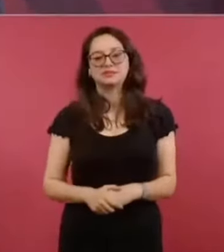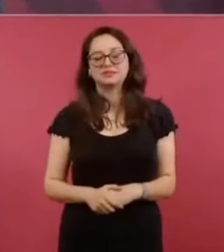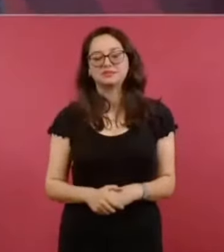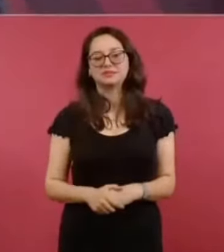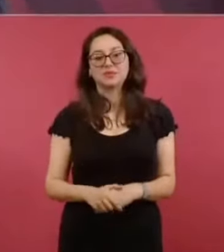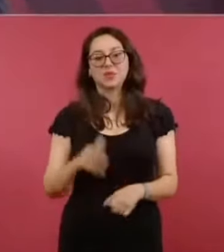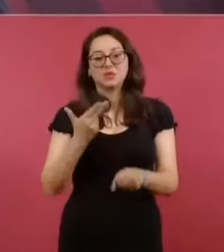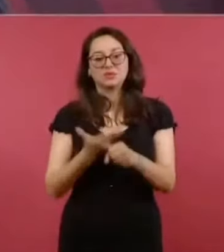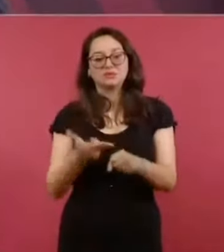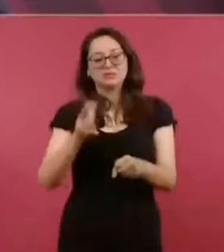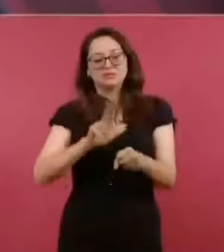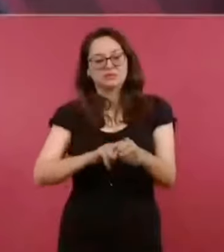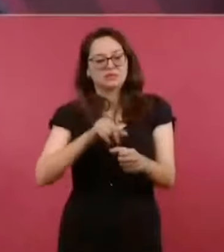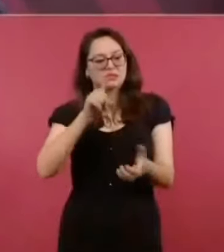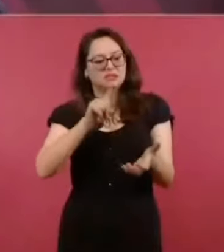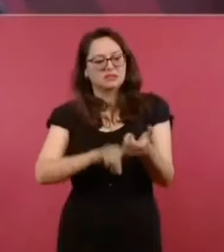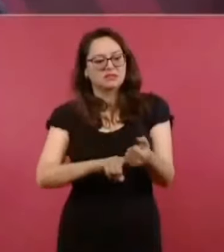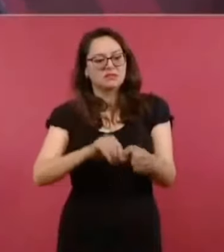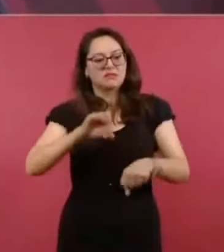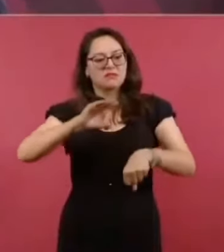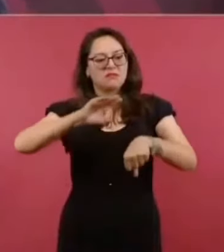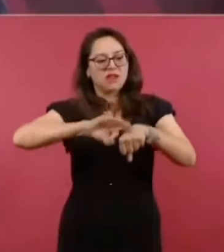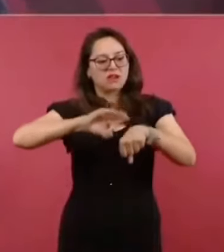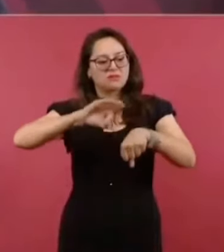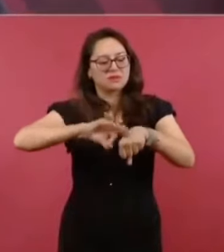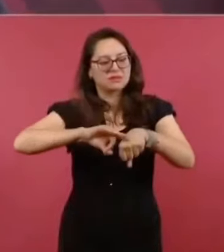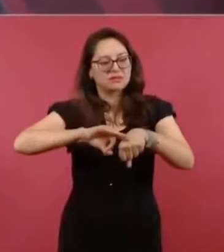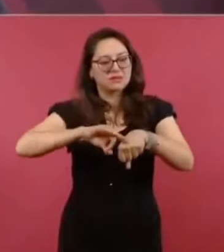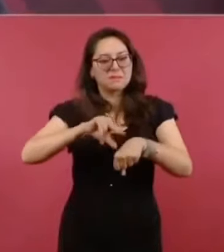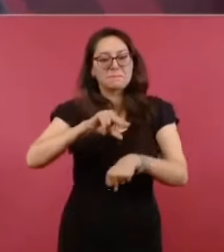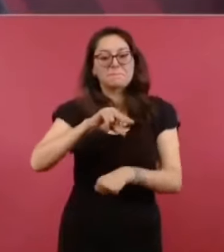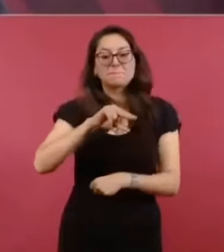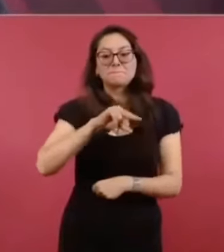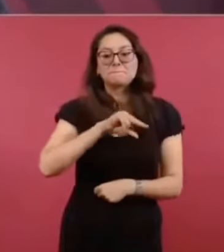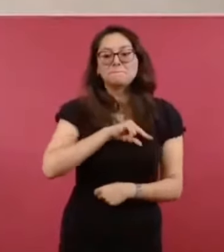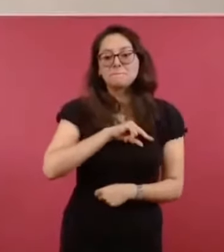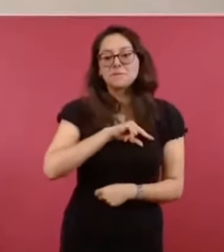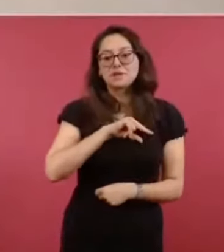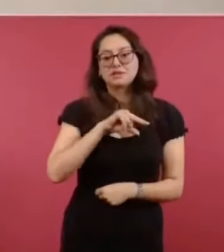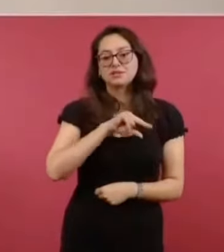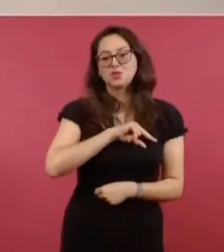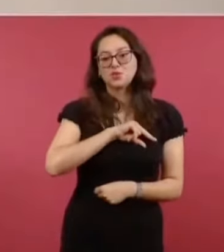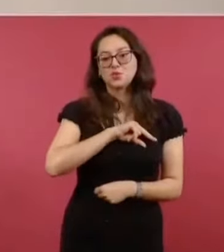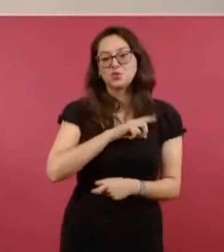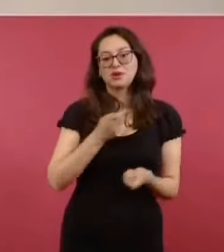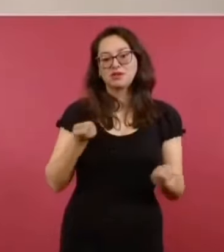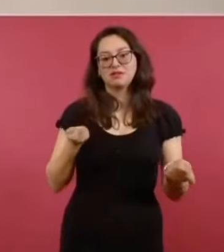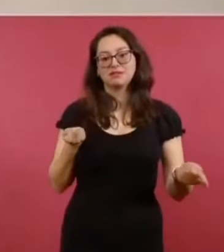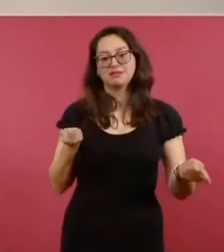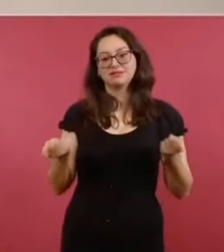de los hospitales públicos